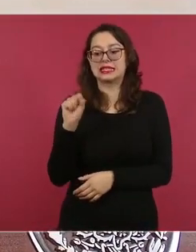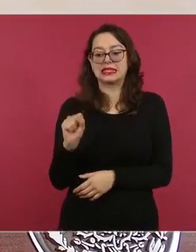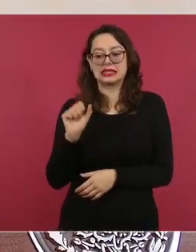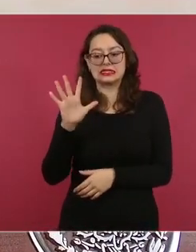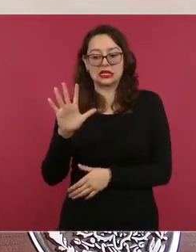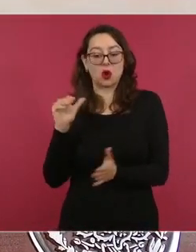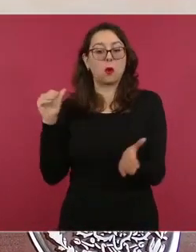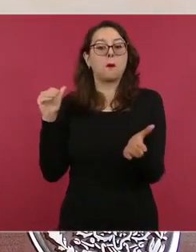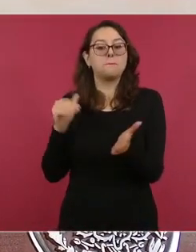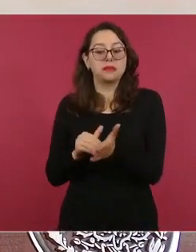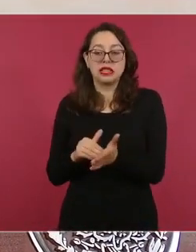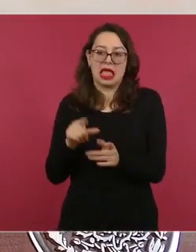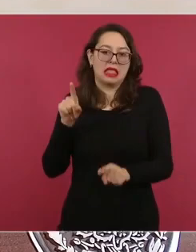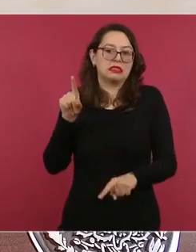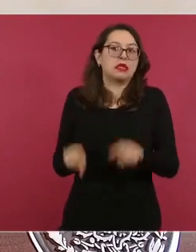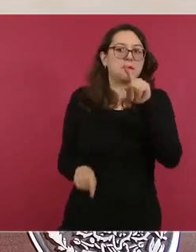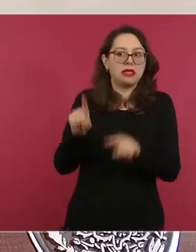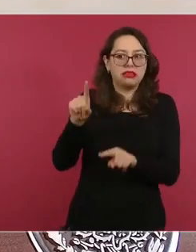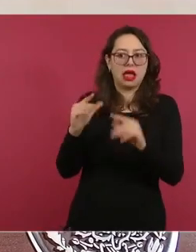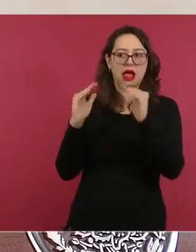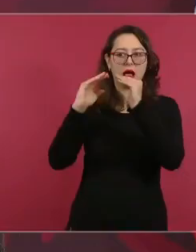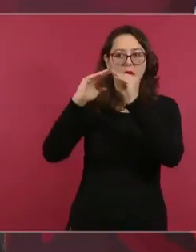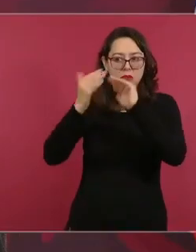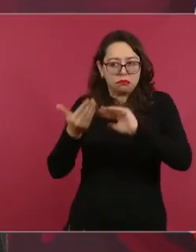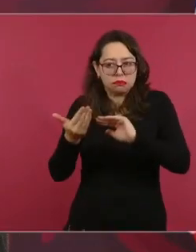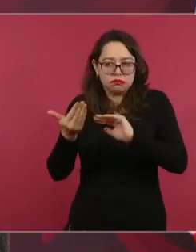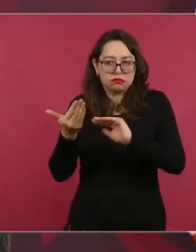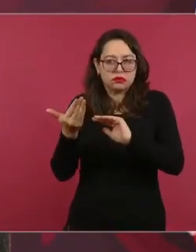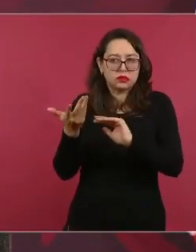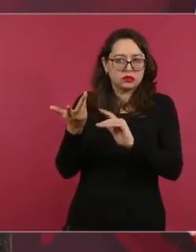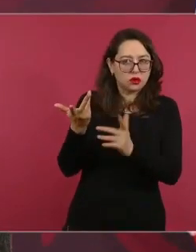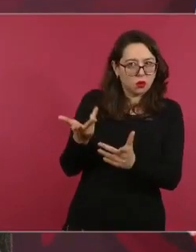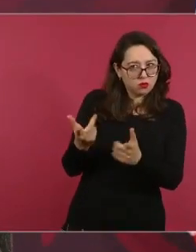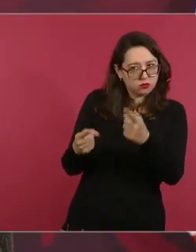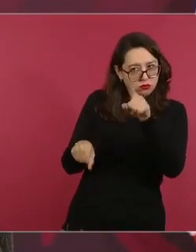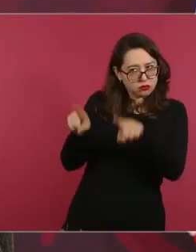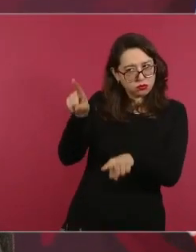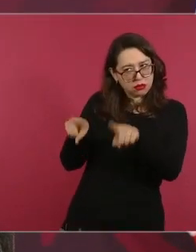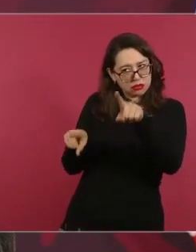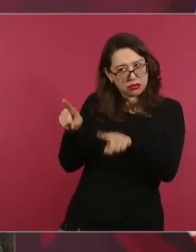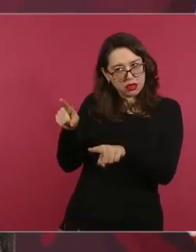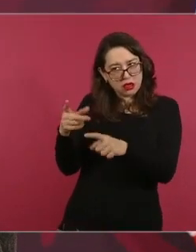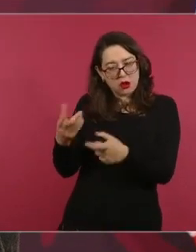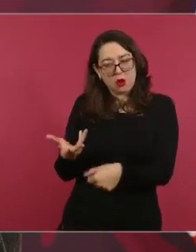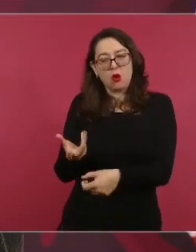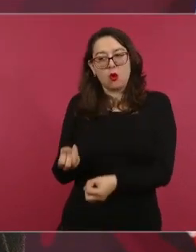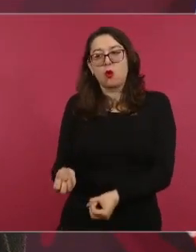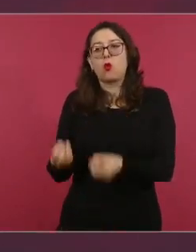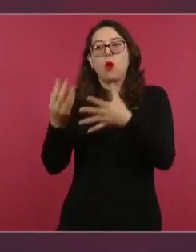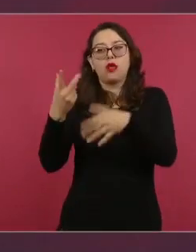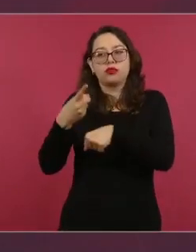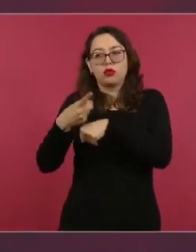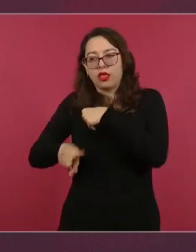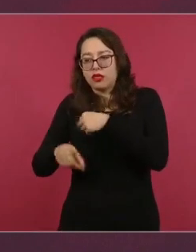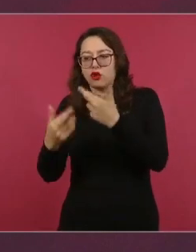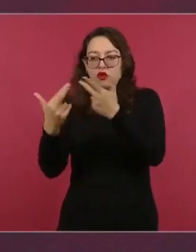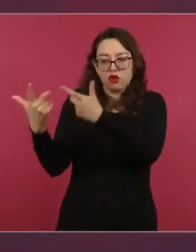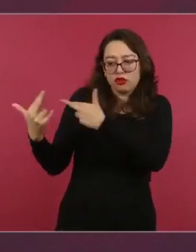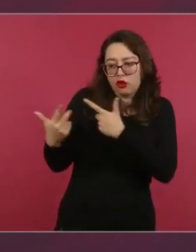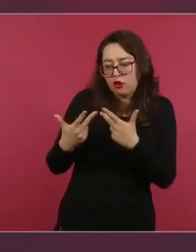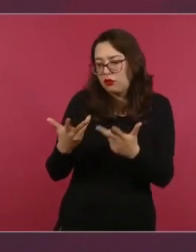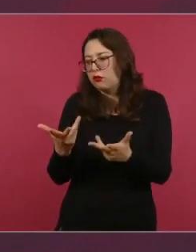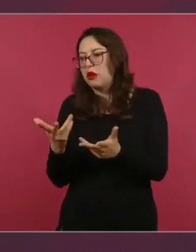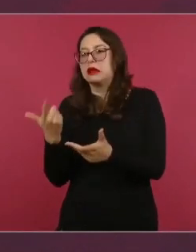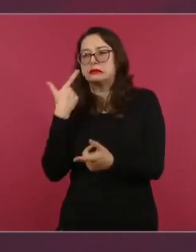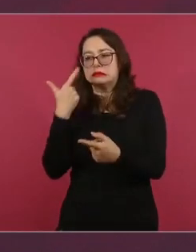según sus años y con apego al censo que se está realizando.